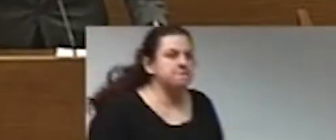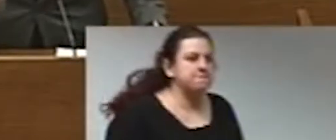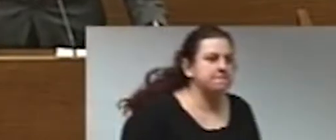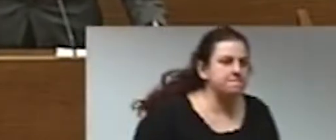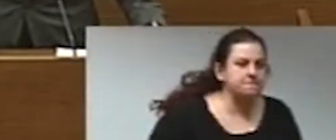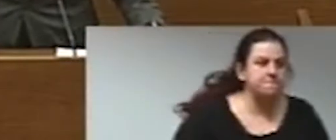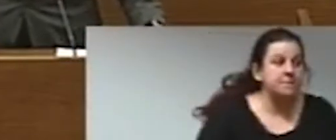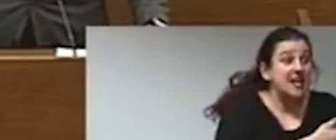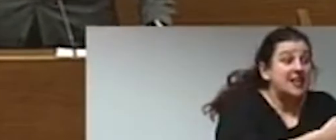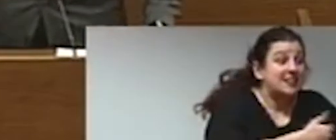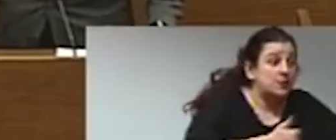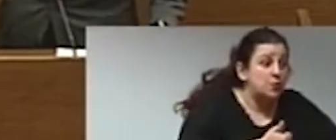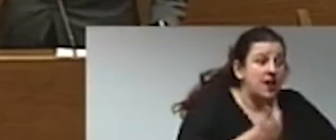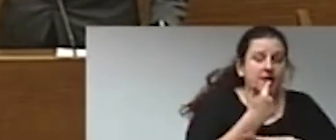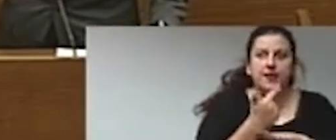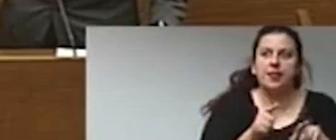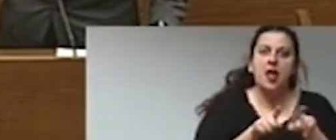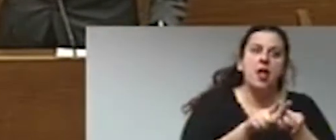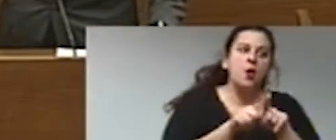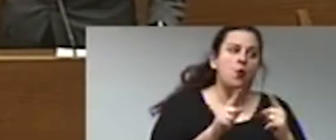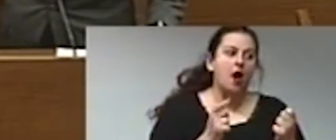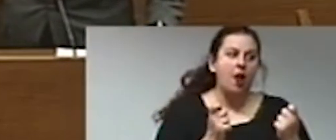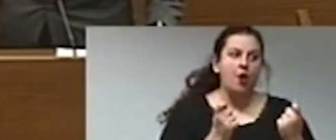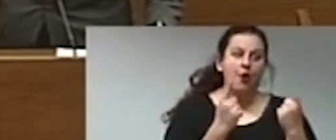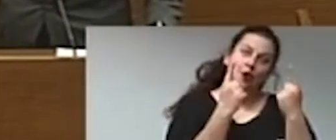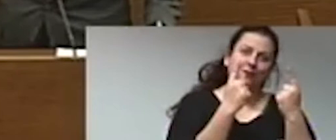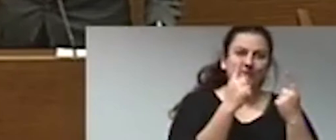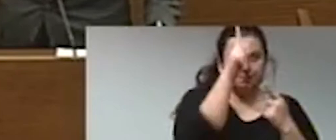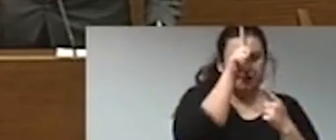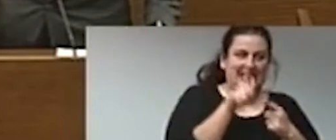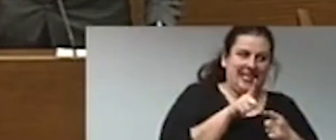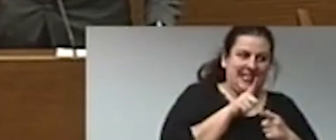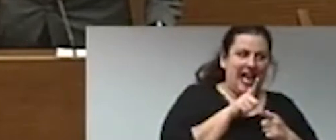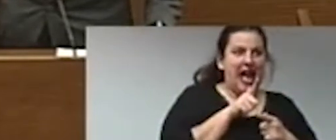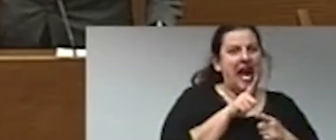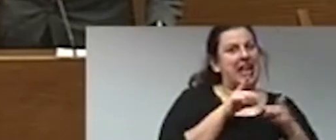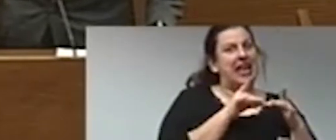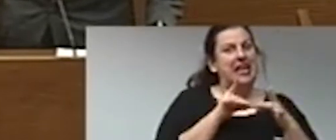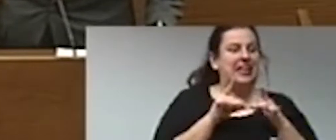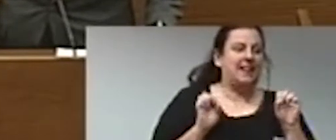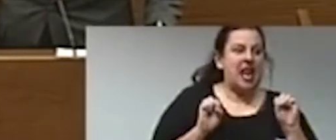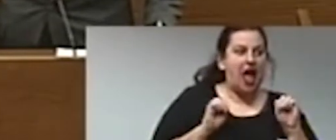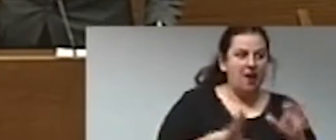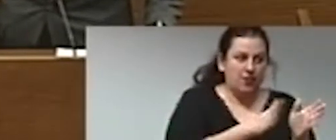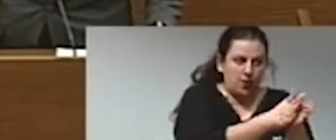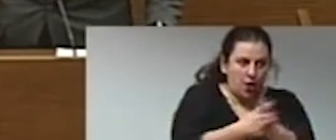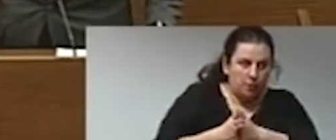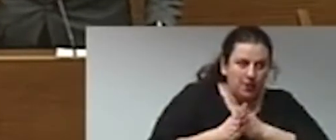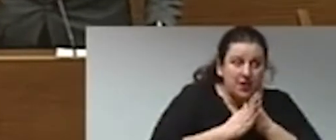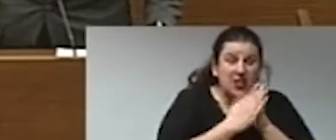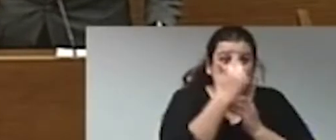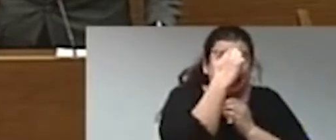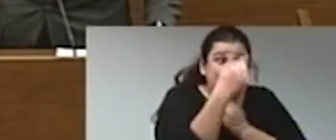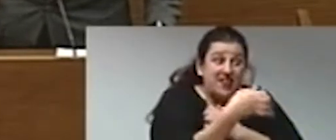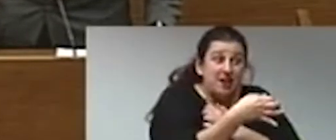señor Barceló, a usted, es como si los oficiales abandonasen a los soldados situados en primera línea, sabiendo perfectamente que los mismos